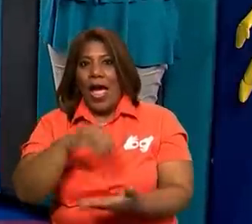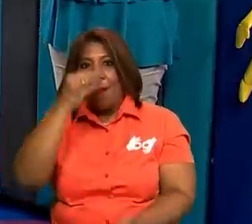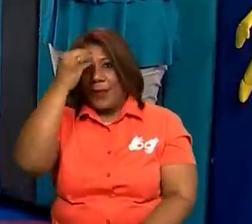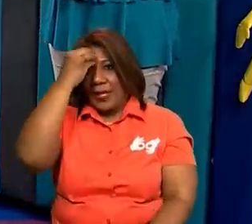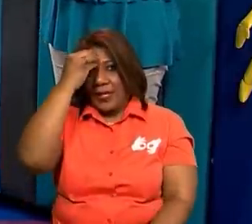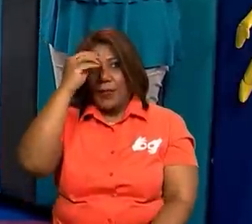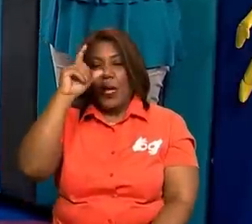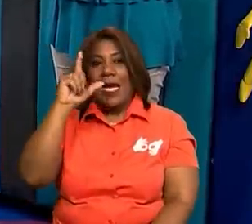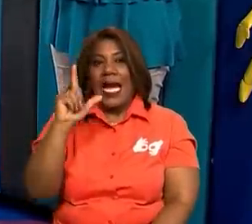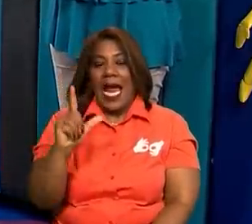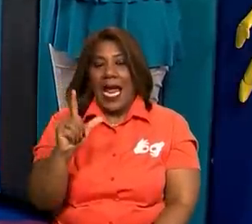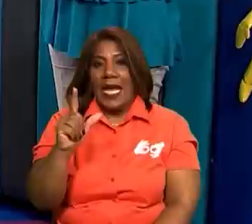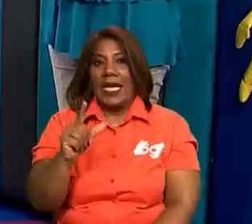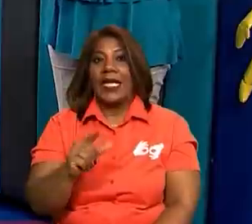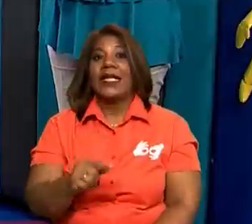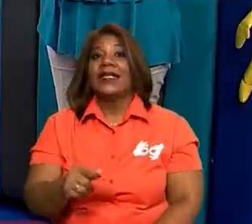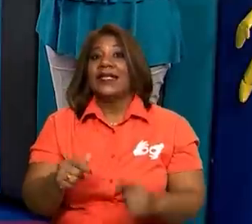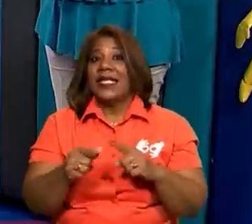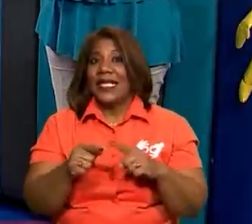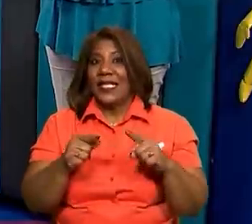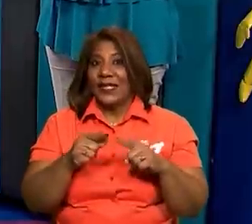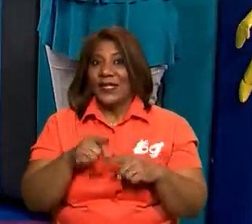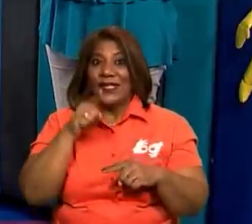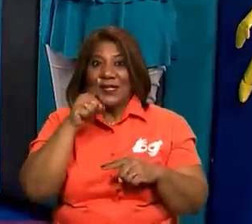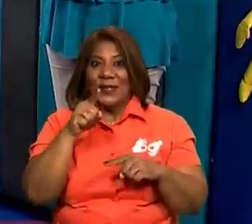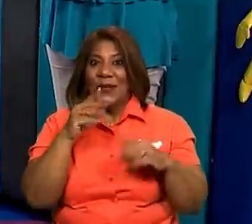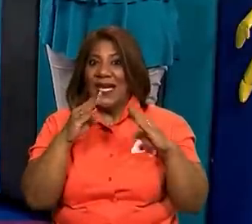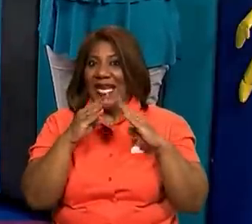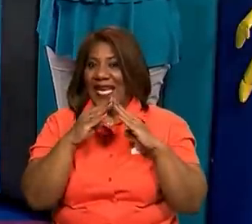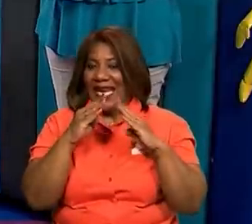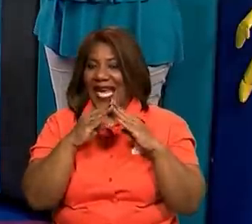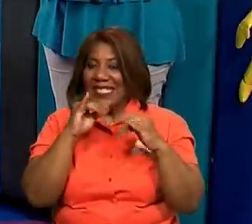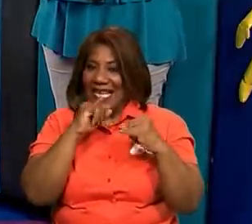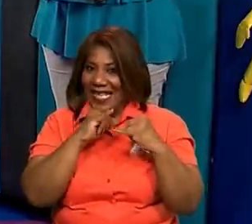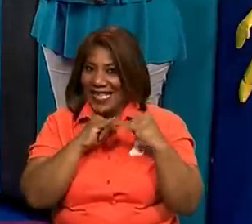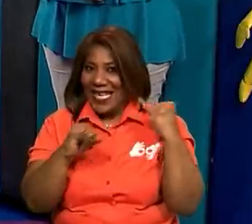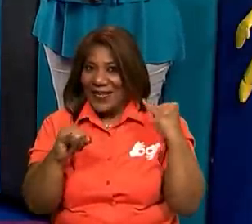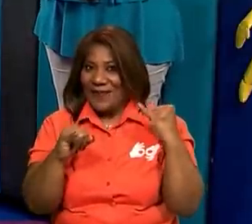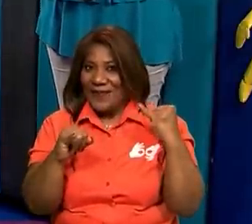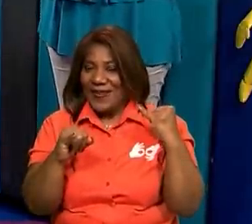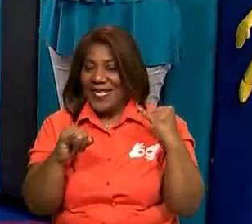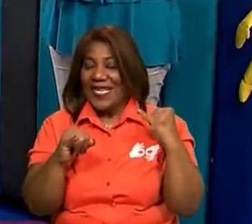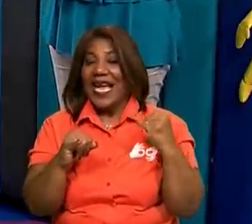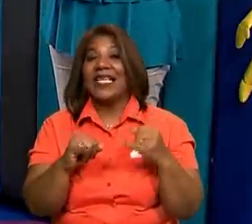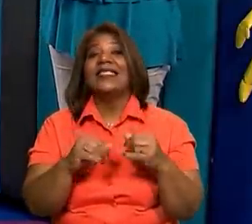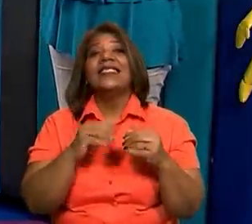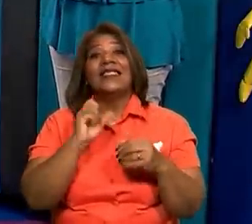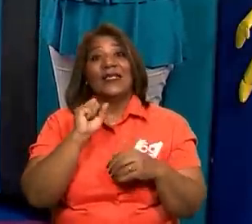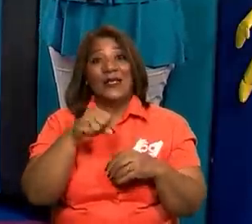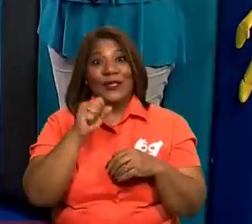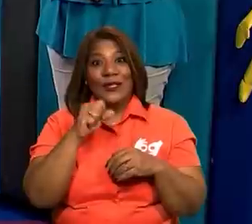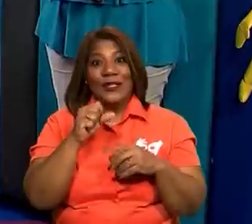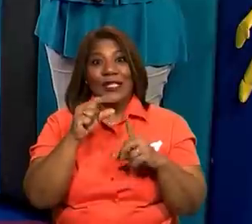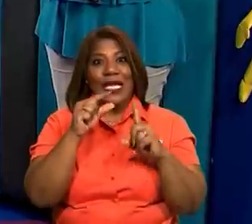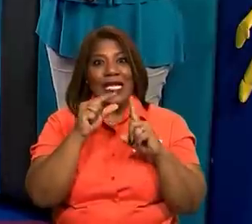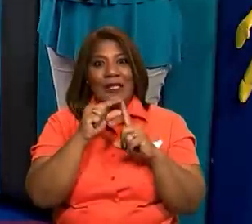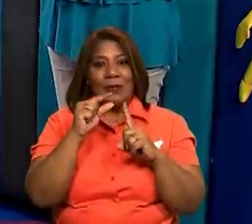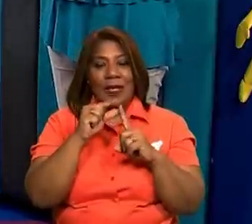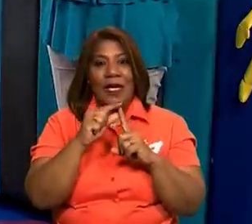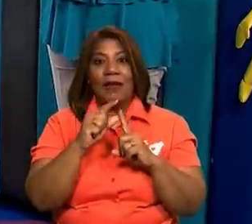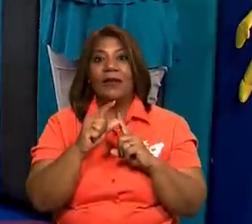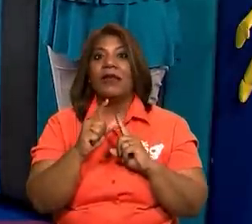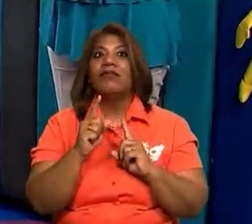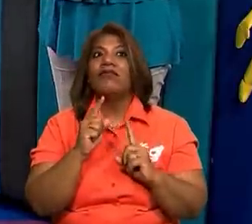Muy bien. Bien, así entonces, desde casa, ustedes van a poder ordenar las palabras, escribirlas,